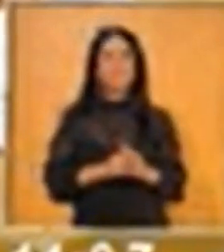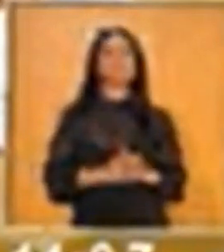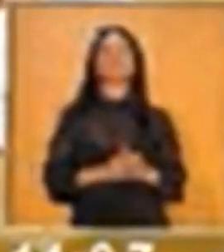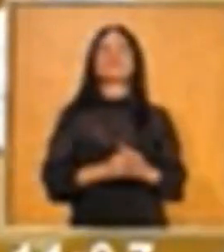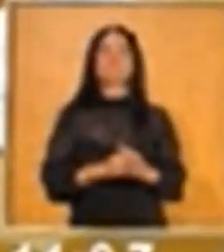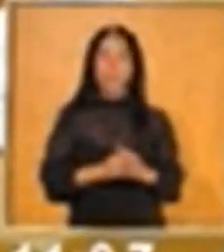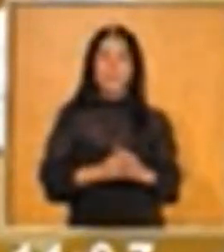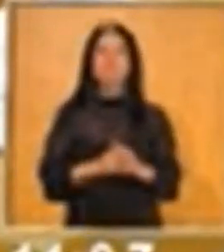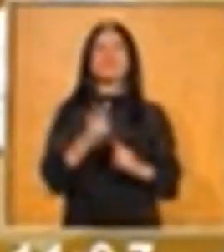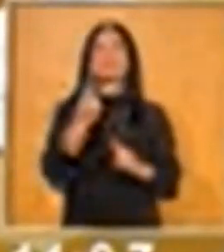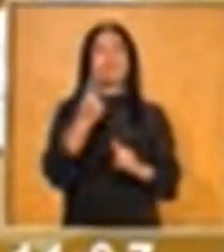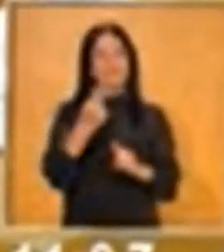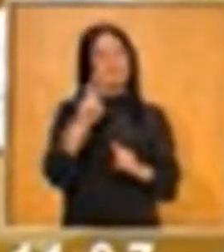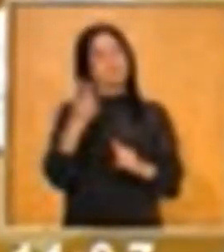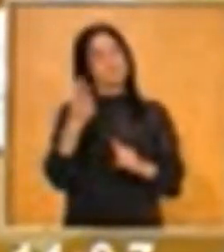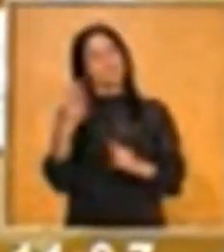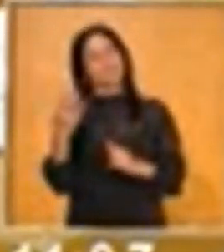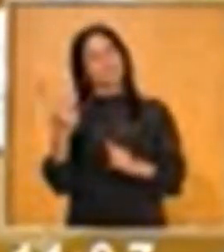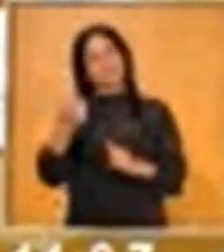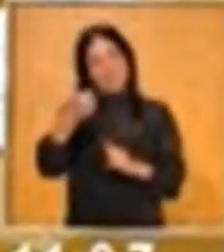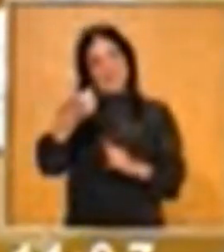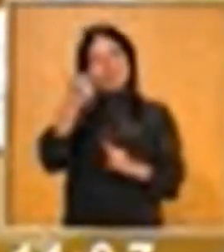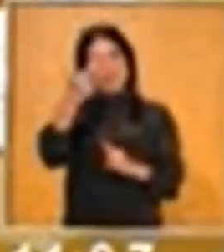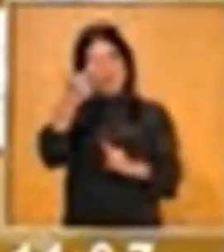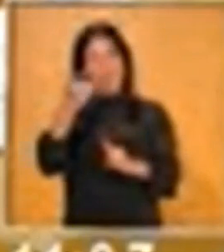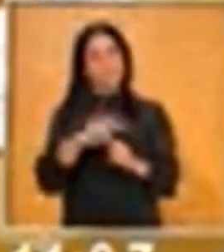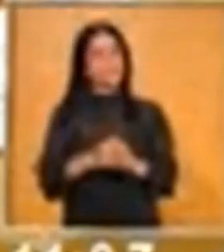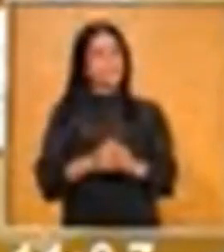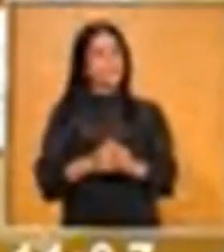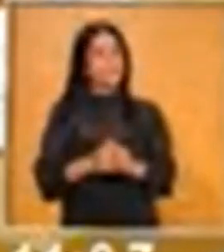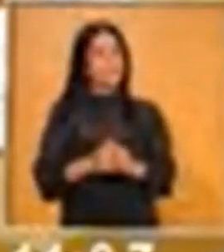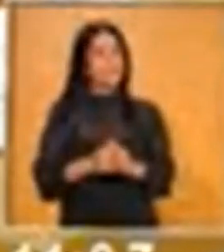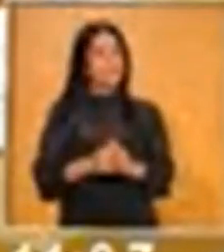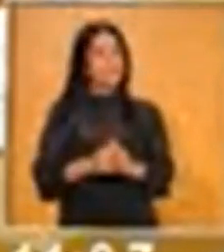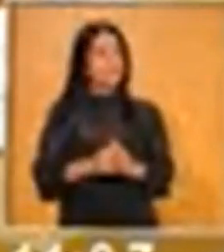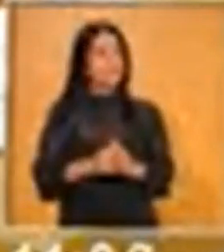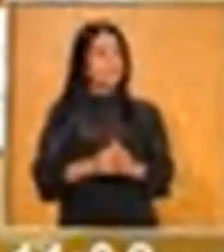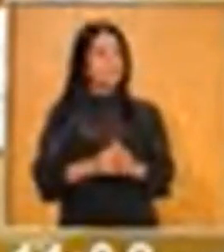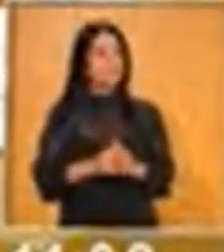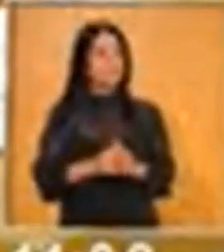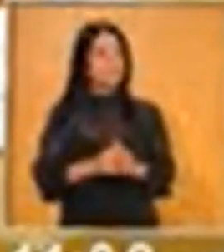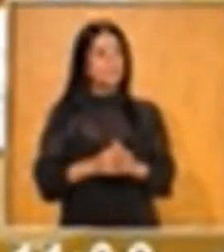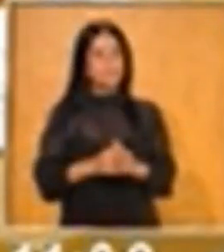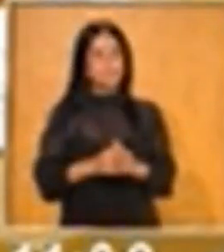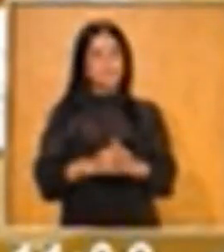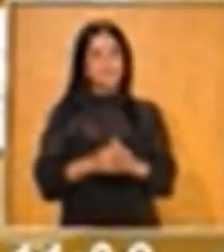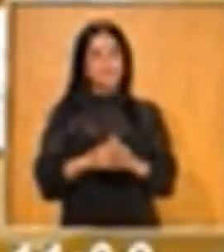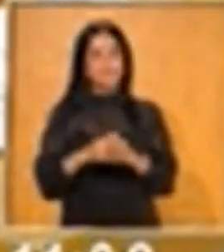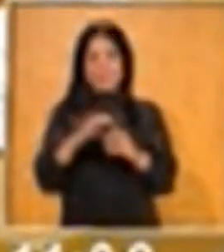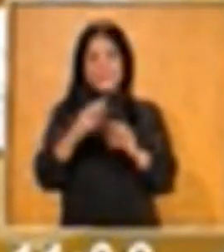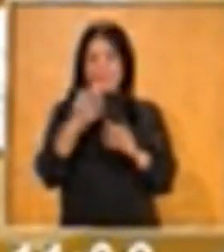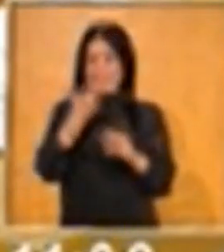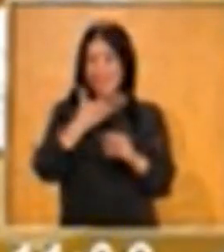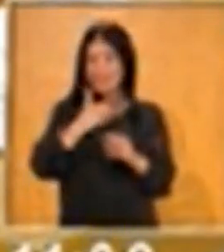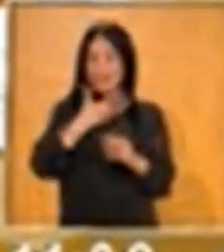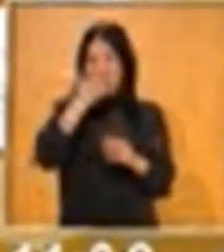cuatro, cinco, seis, siete. Ok. Aquí Elsa ya puede cambiar por